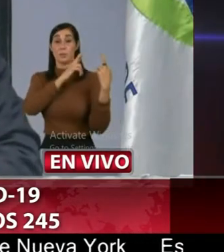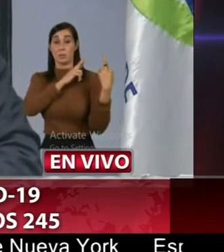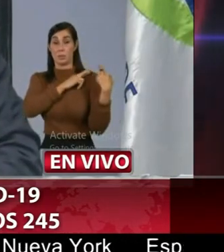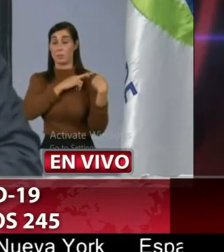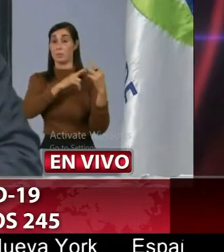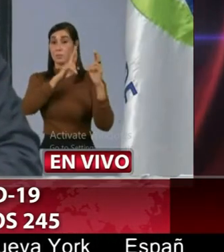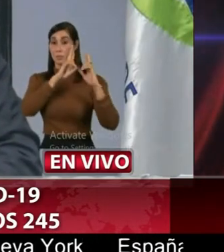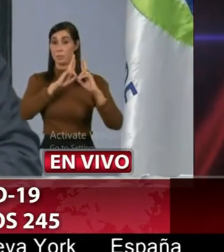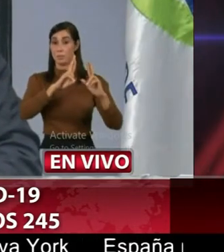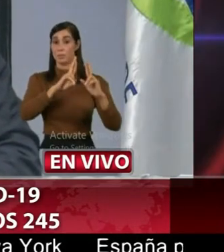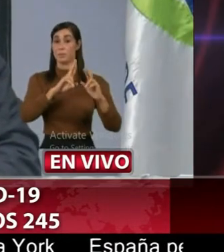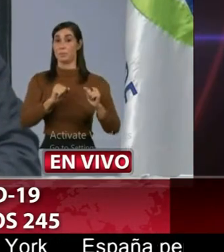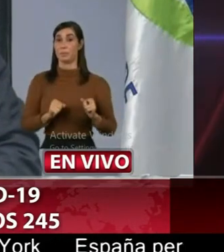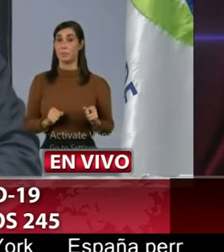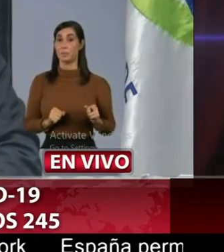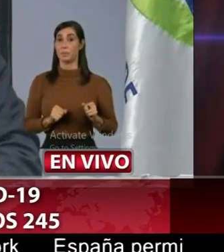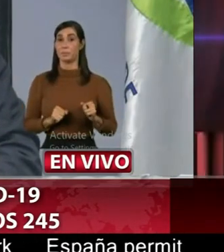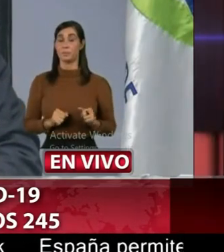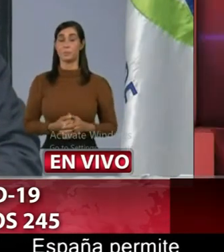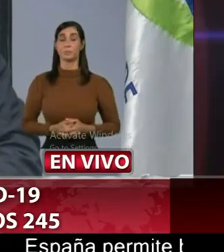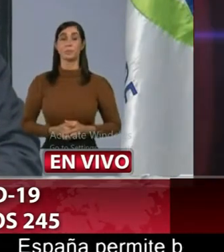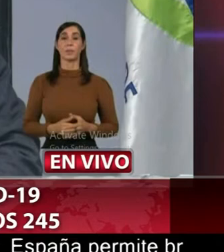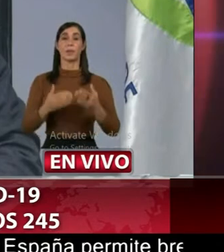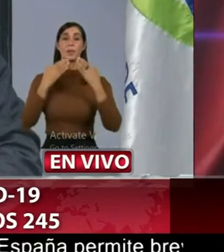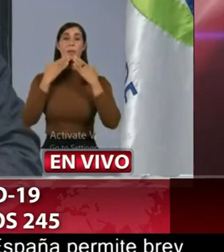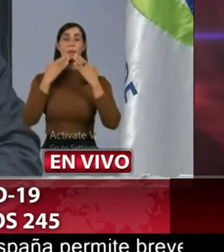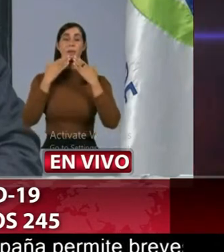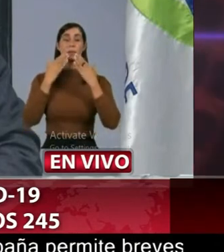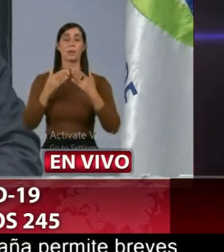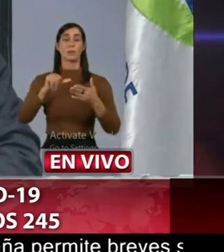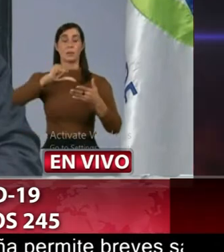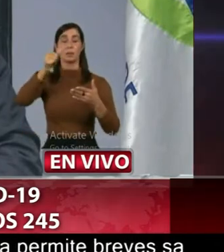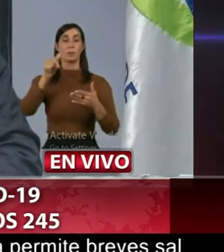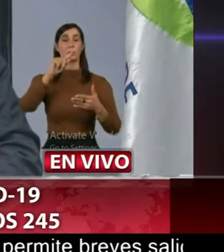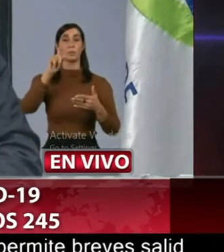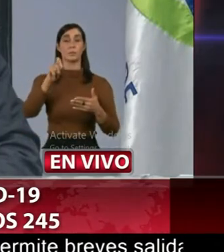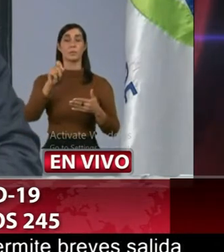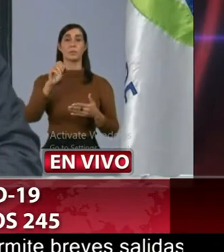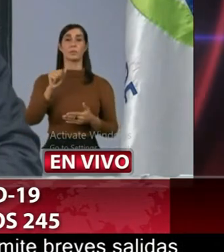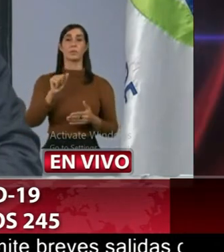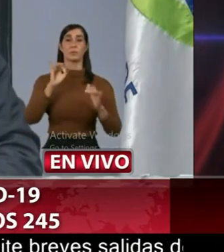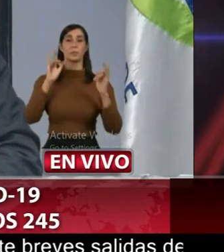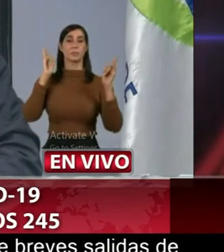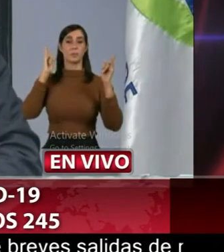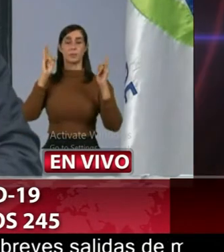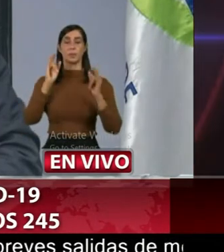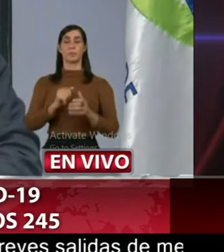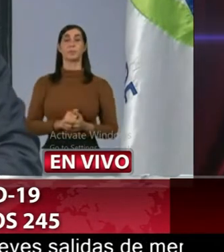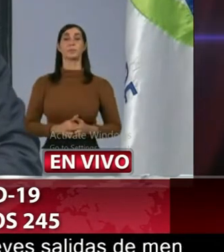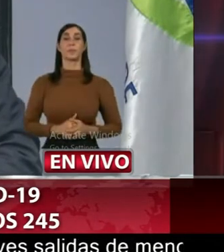virus en nuestra sociedad gracias gracias Martina pasamos a Atahualpa Ramírez desde Santiago